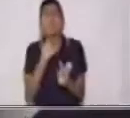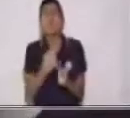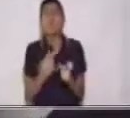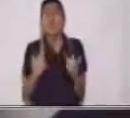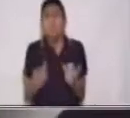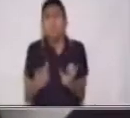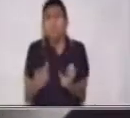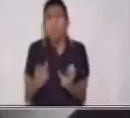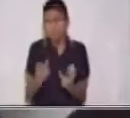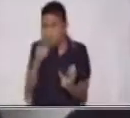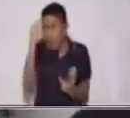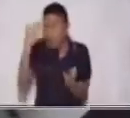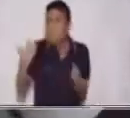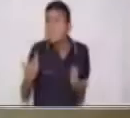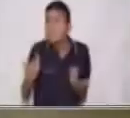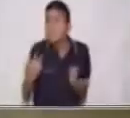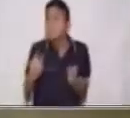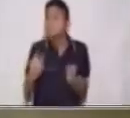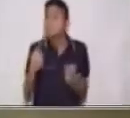suena? ¿Cuál es su sonido?